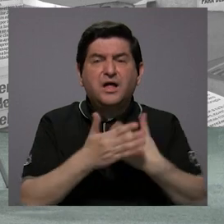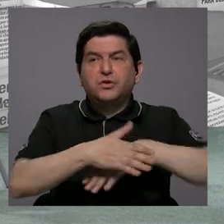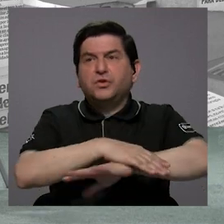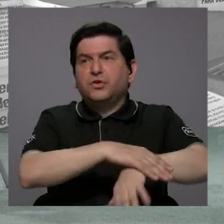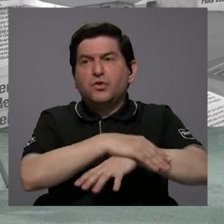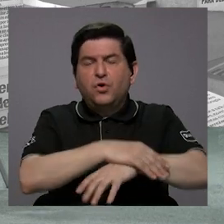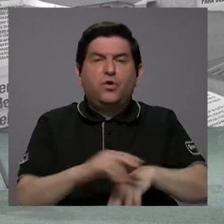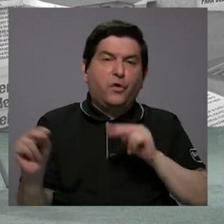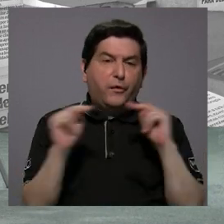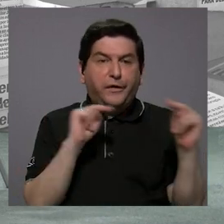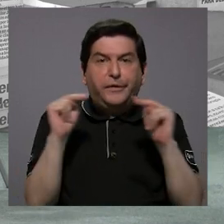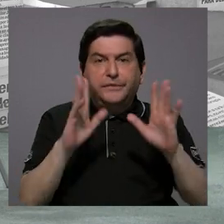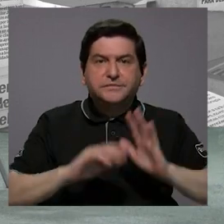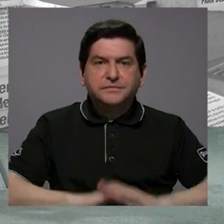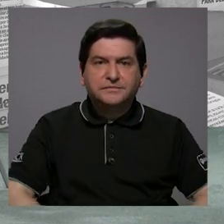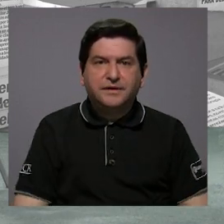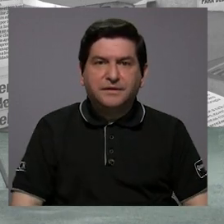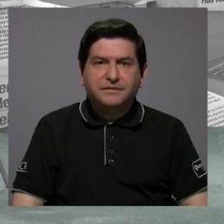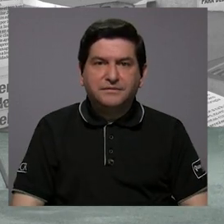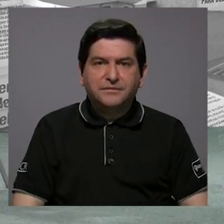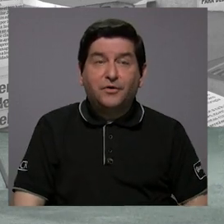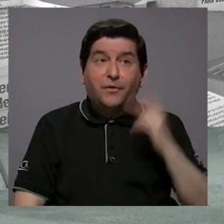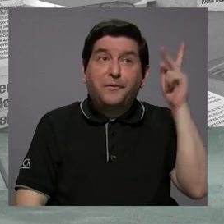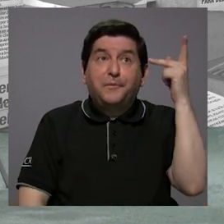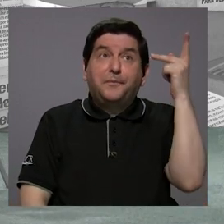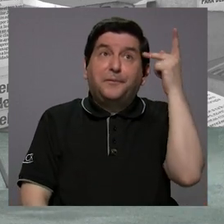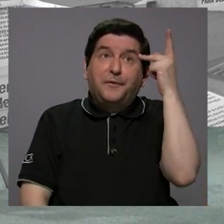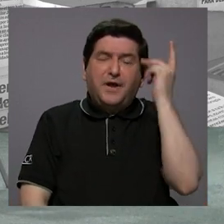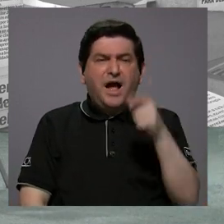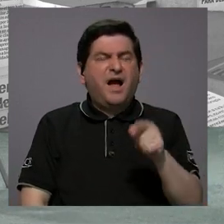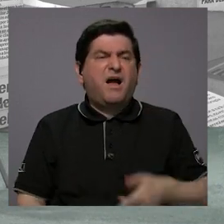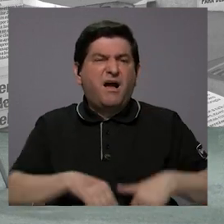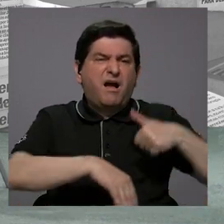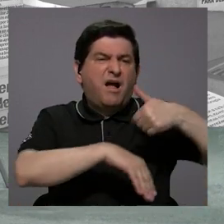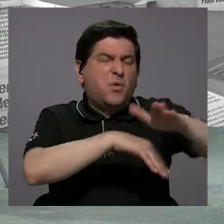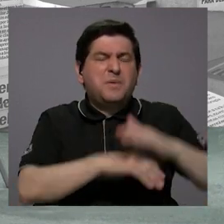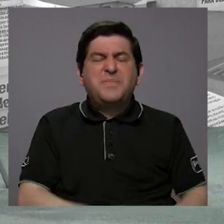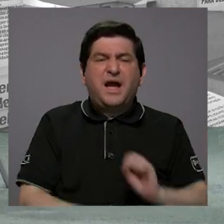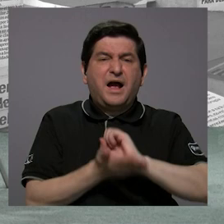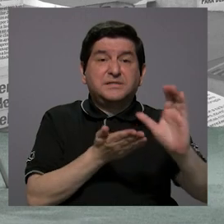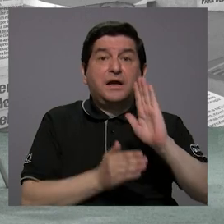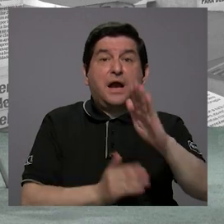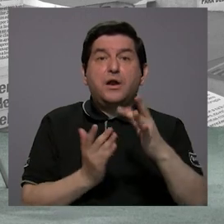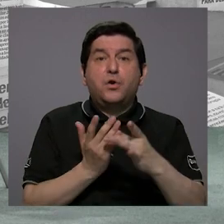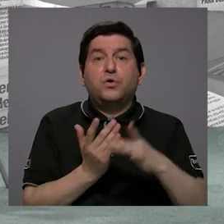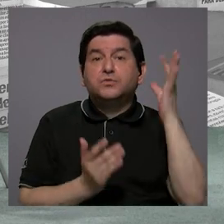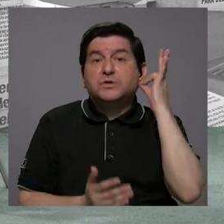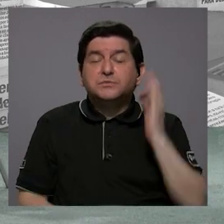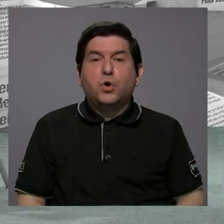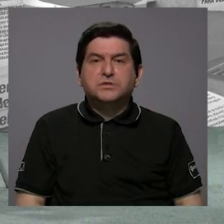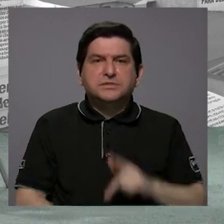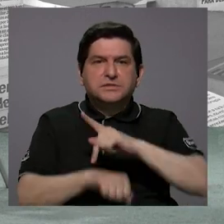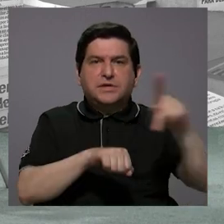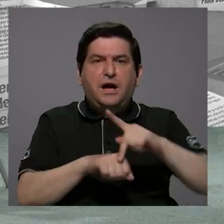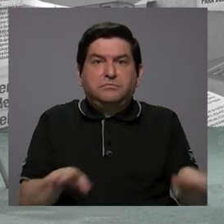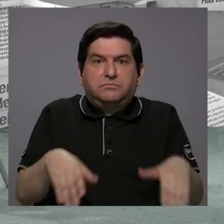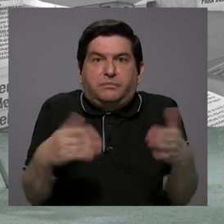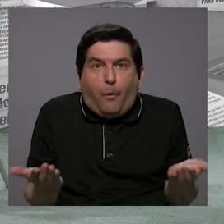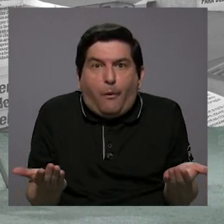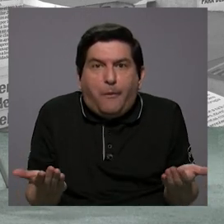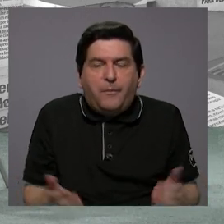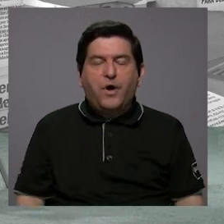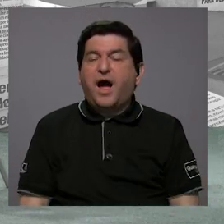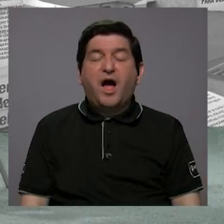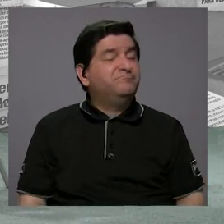rifa, como todo es por negociación, ahí por política, entonces, no, usted va a San Carlos y su esposa va para Pérez de León, pero ¿cómo? O sea, no tiene sentido,